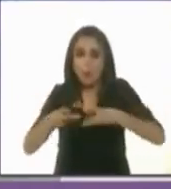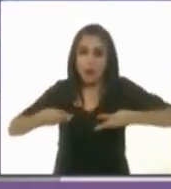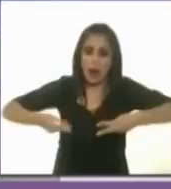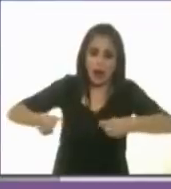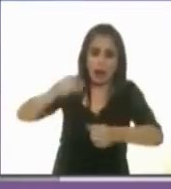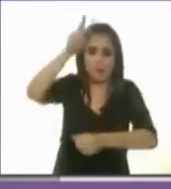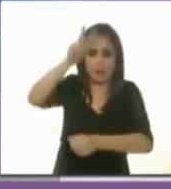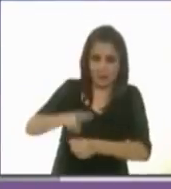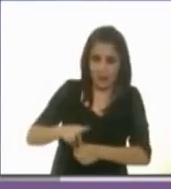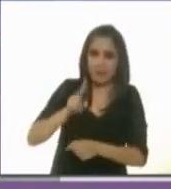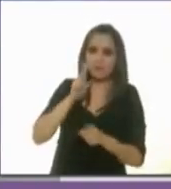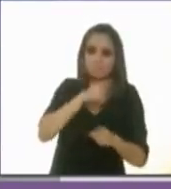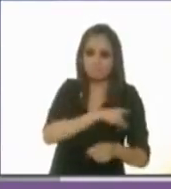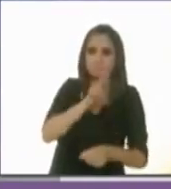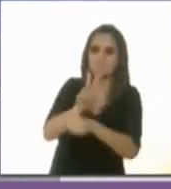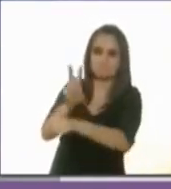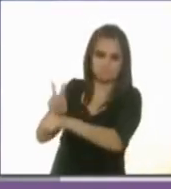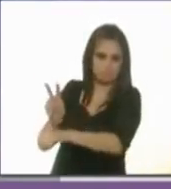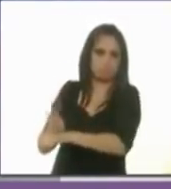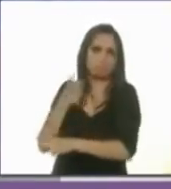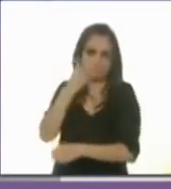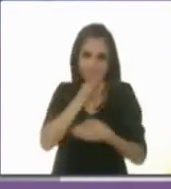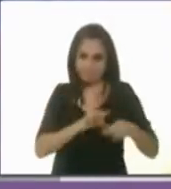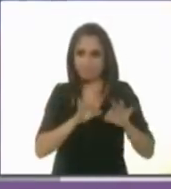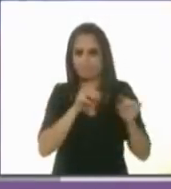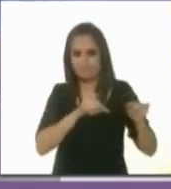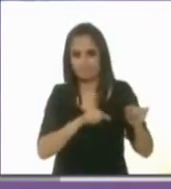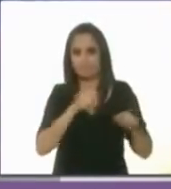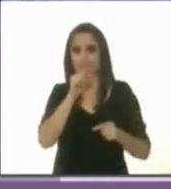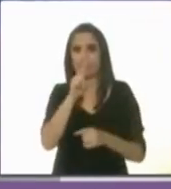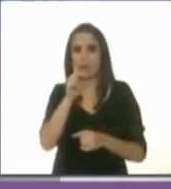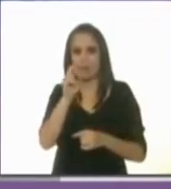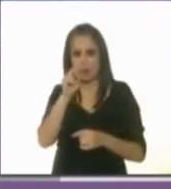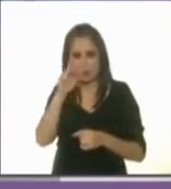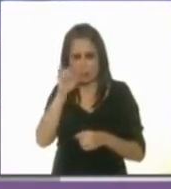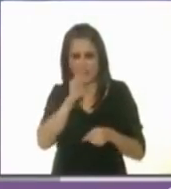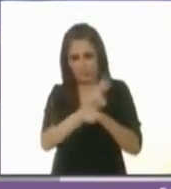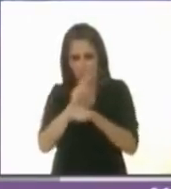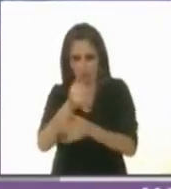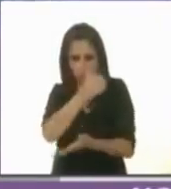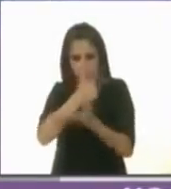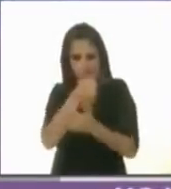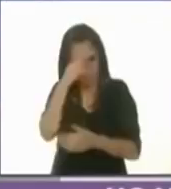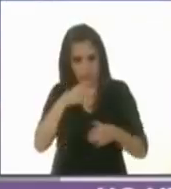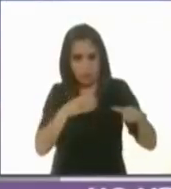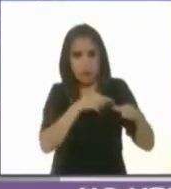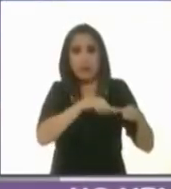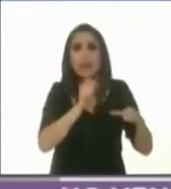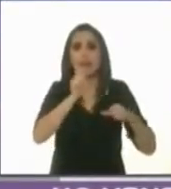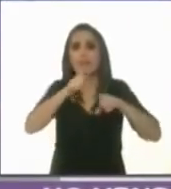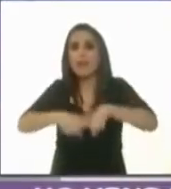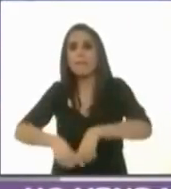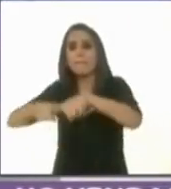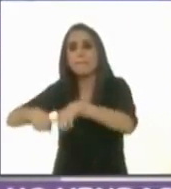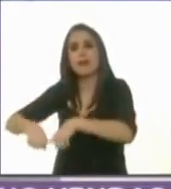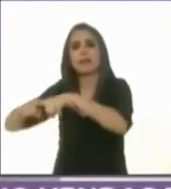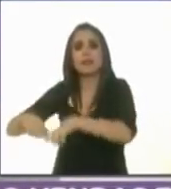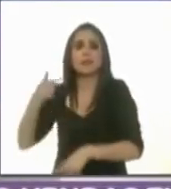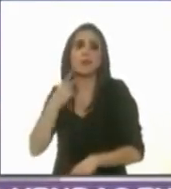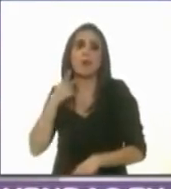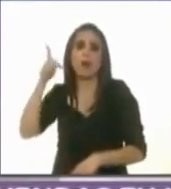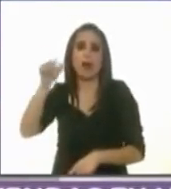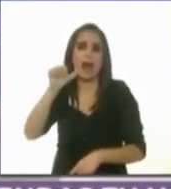necesitan los ciudadanos. Sin embargo, hoy esta Auditoría Superior de la Ciudad de México depende de los partidos políticos en la Asamblea